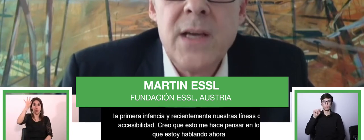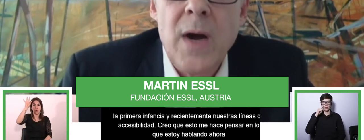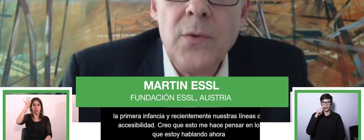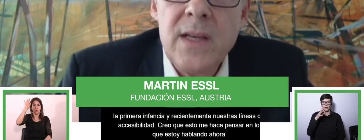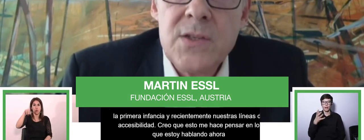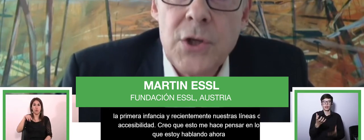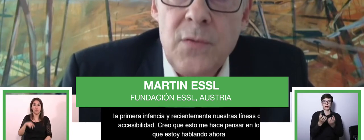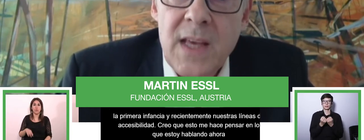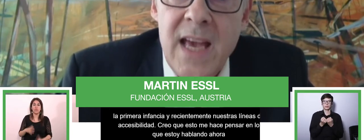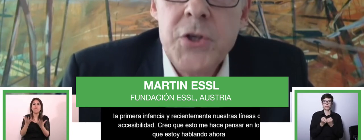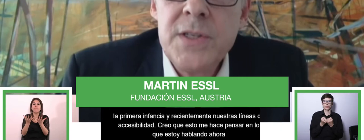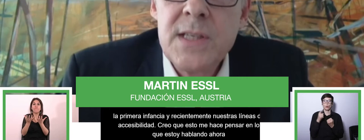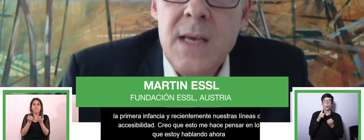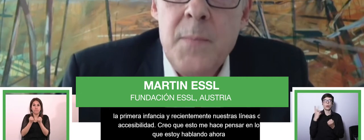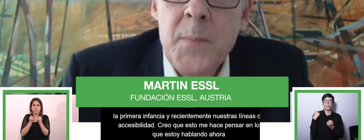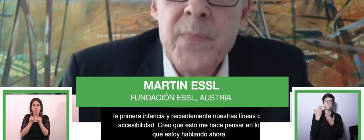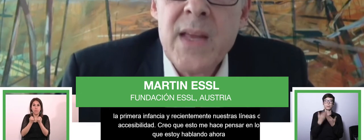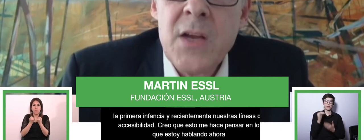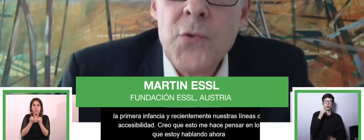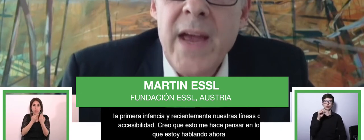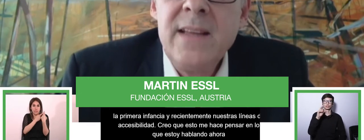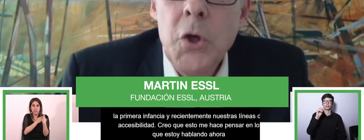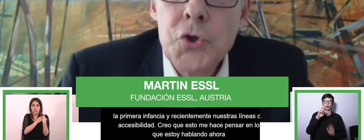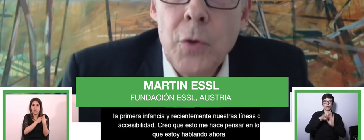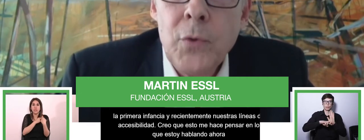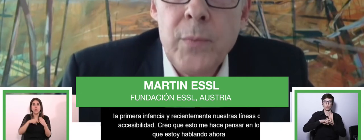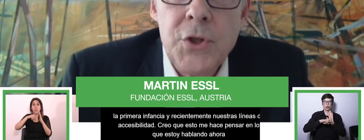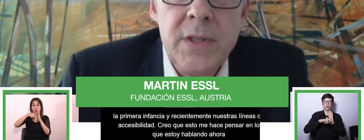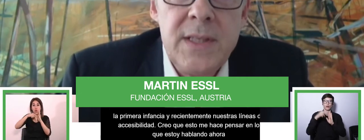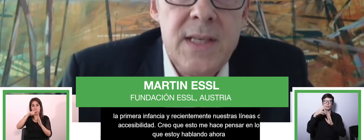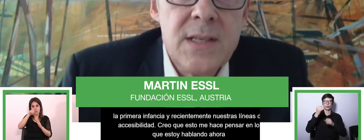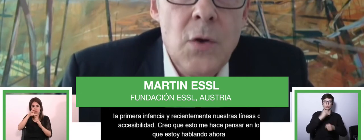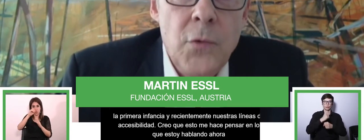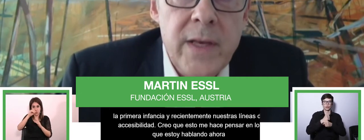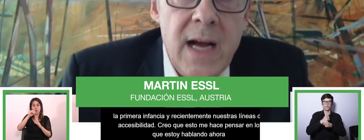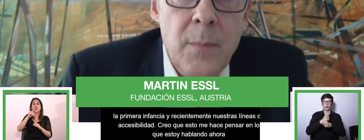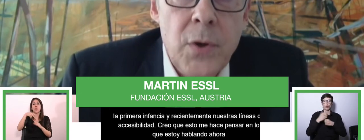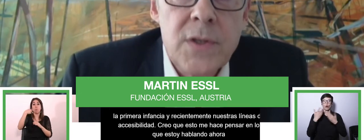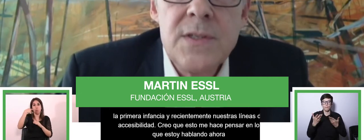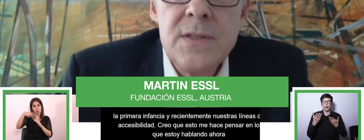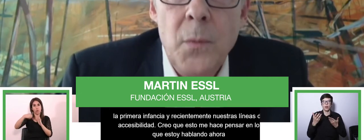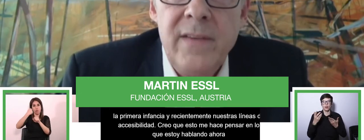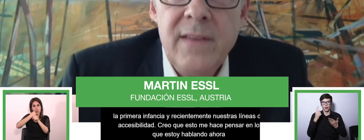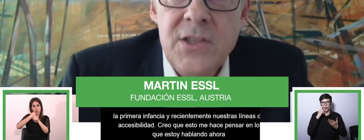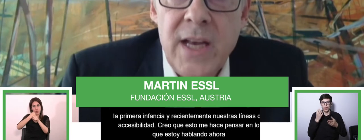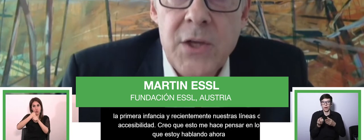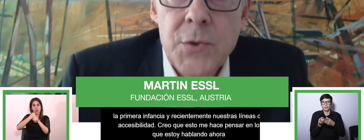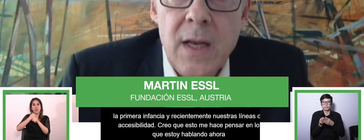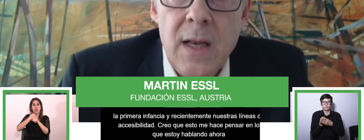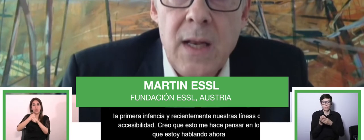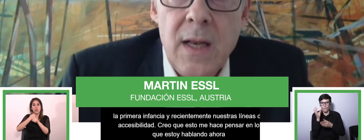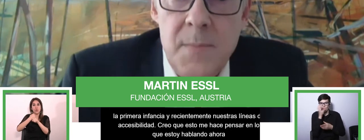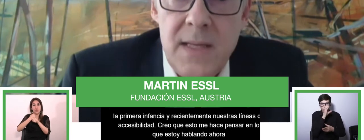premio en Sur Project por su trabajo para crear oportunidades para personas